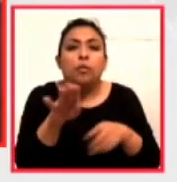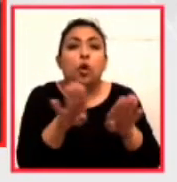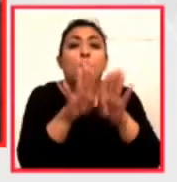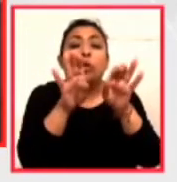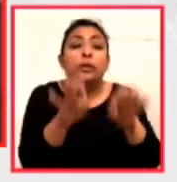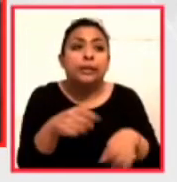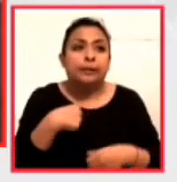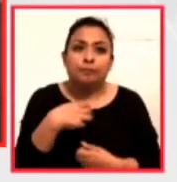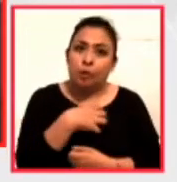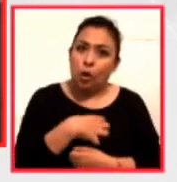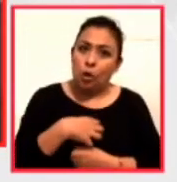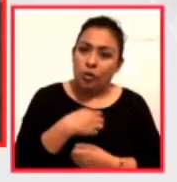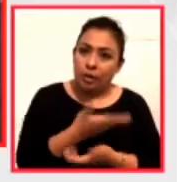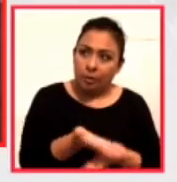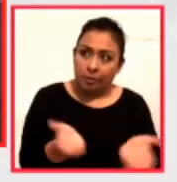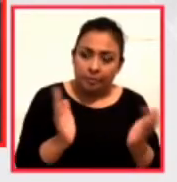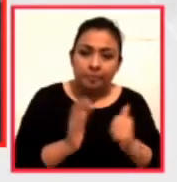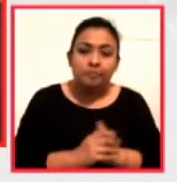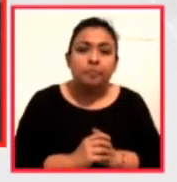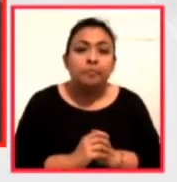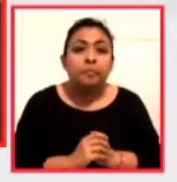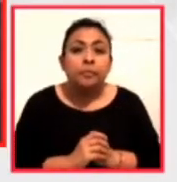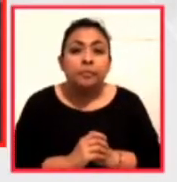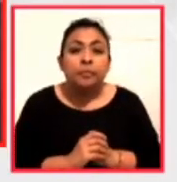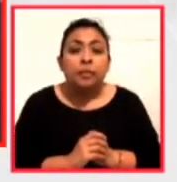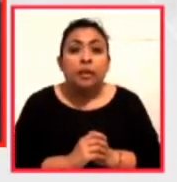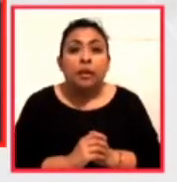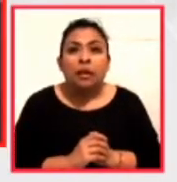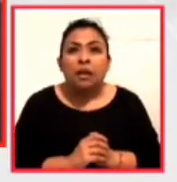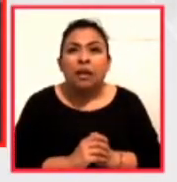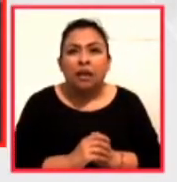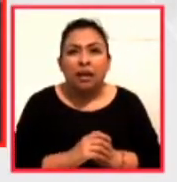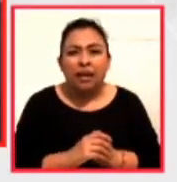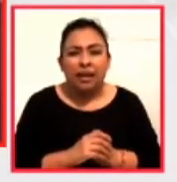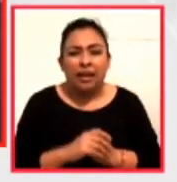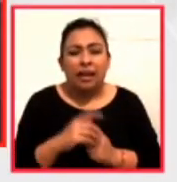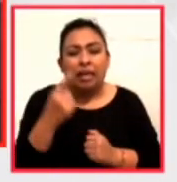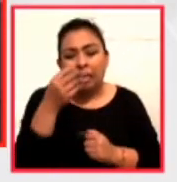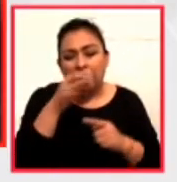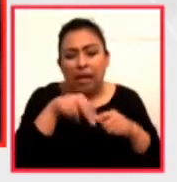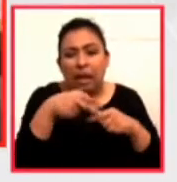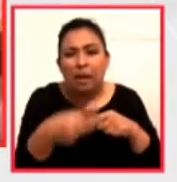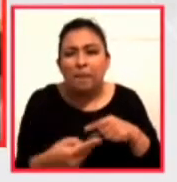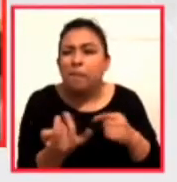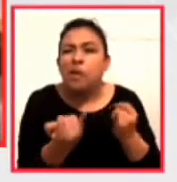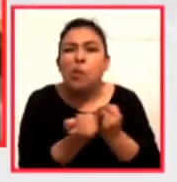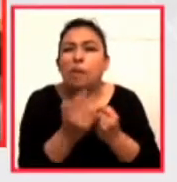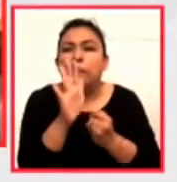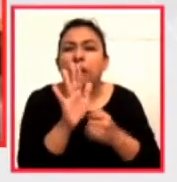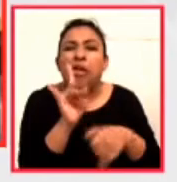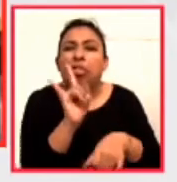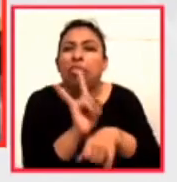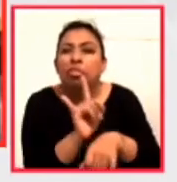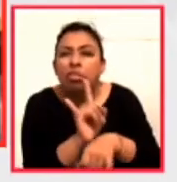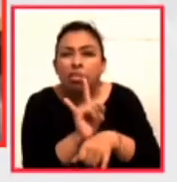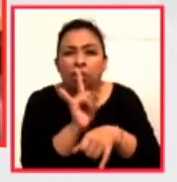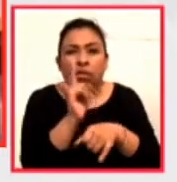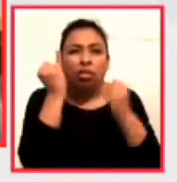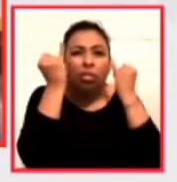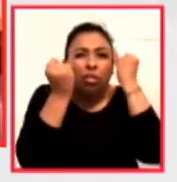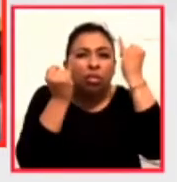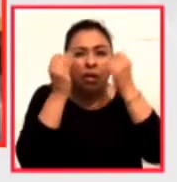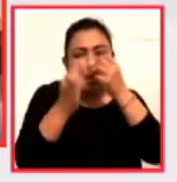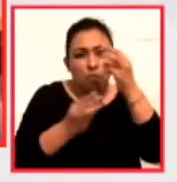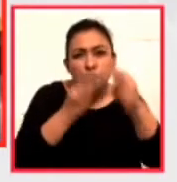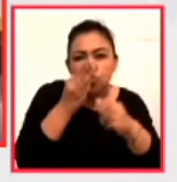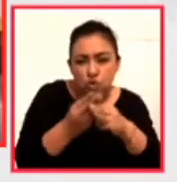contento de estar con ustedes. El gran hotel abismo es una especie de ficción, de mundo, en el que vamos a tratar